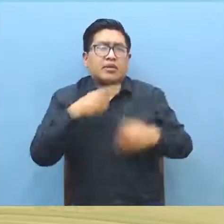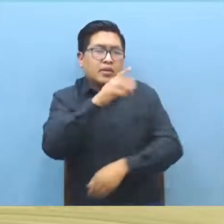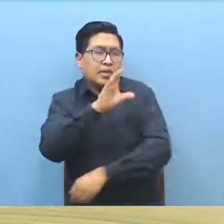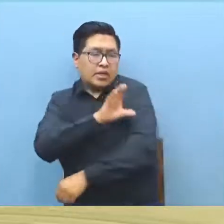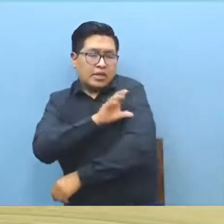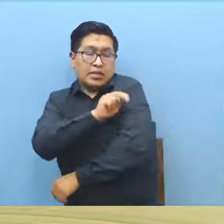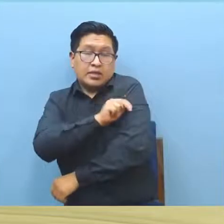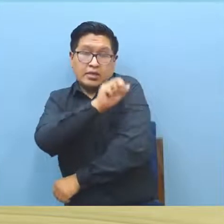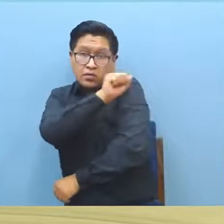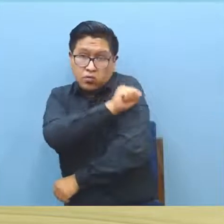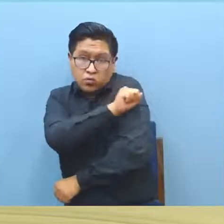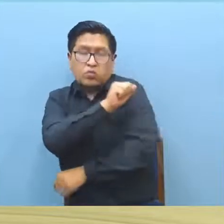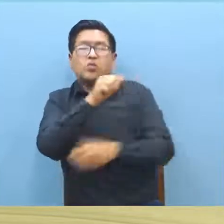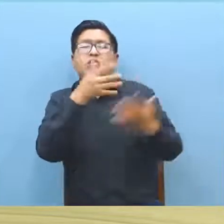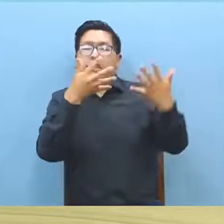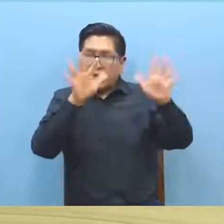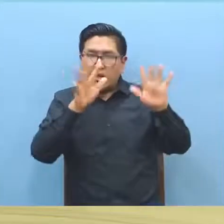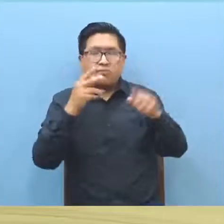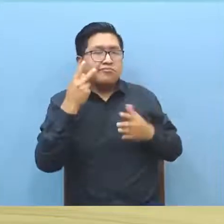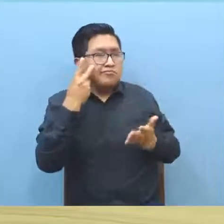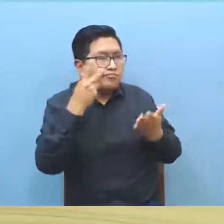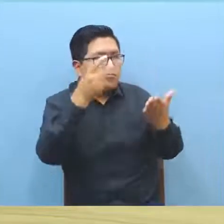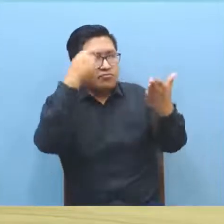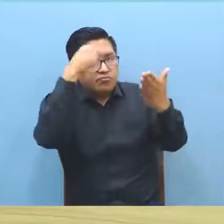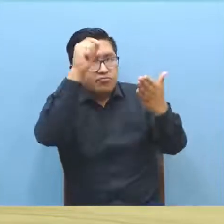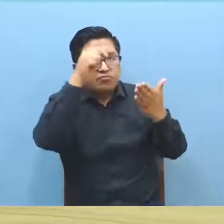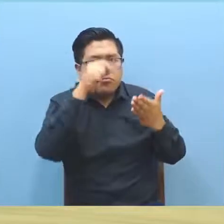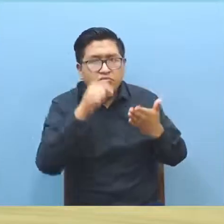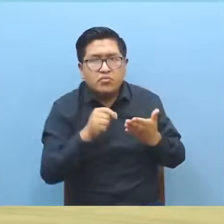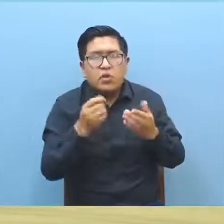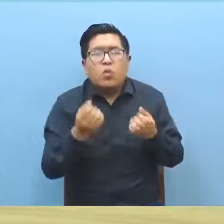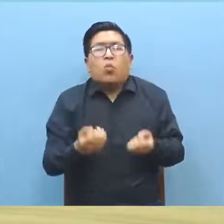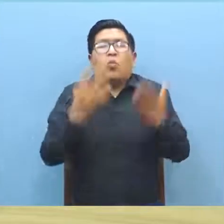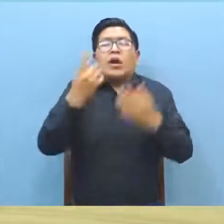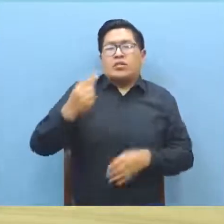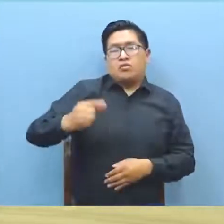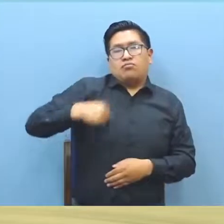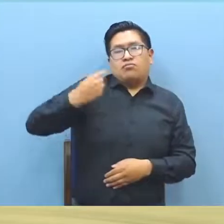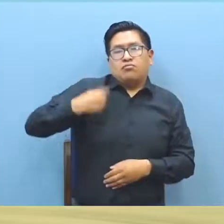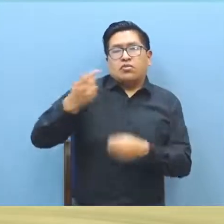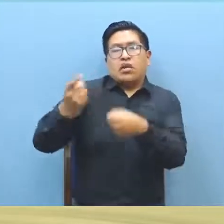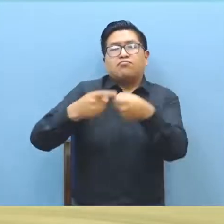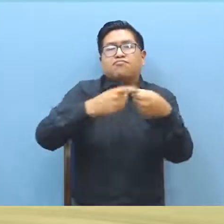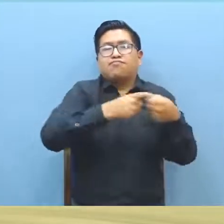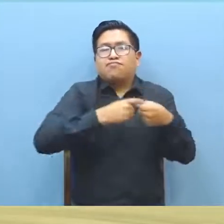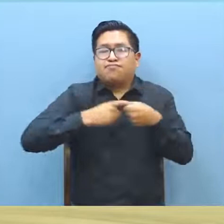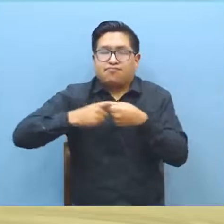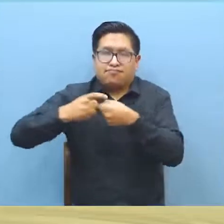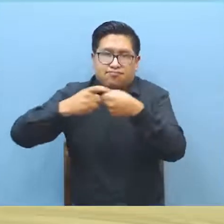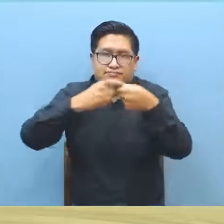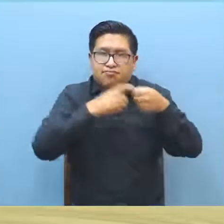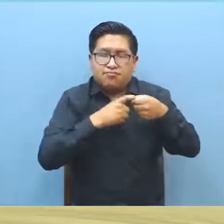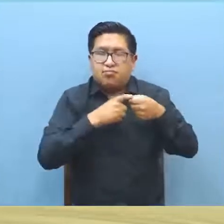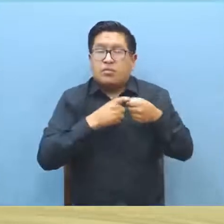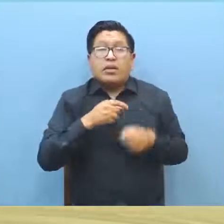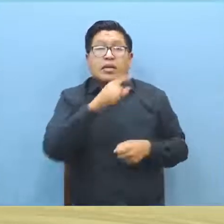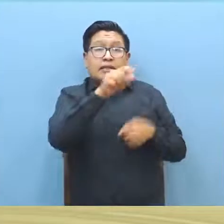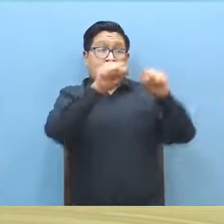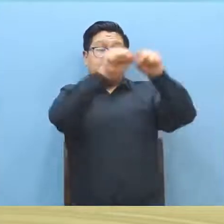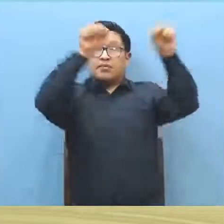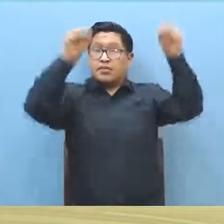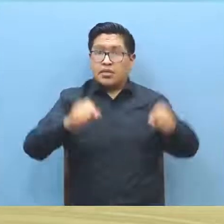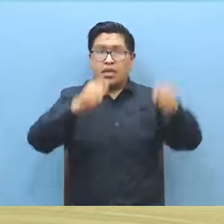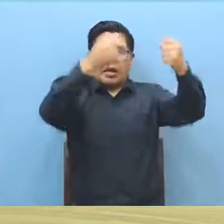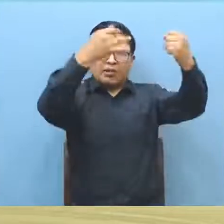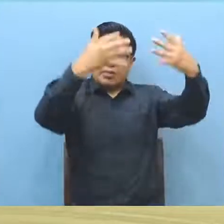que tiene la Caja Nacional de Salud en relación a los afiliados que tiene esta, actualizando